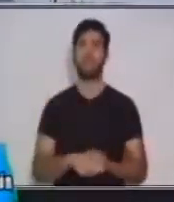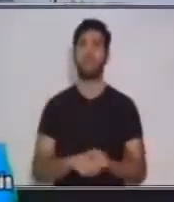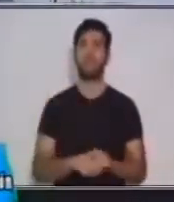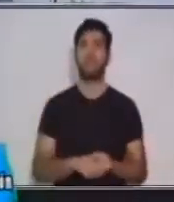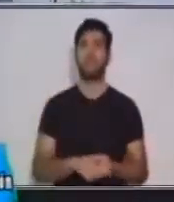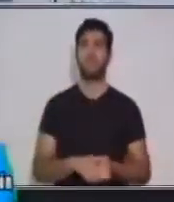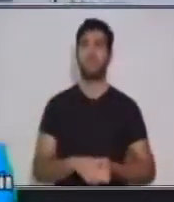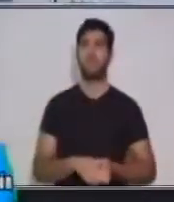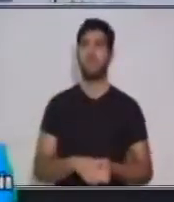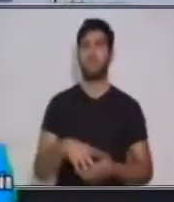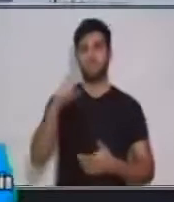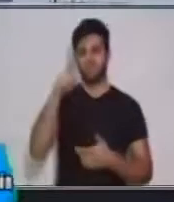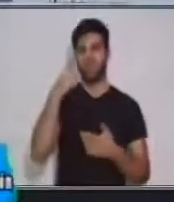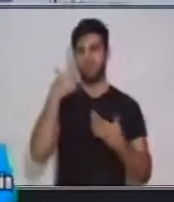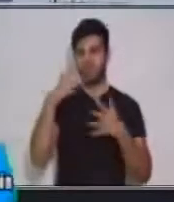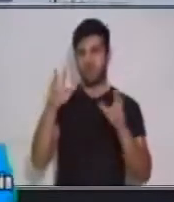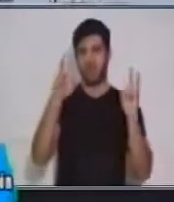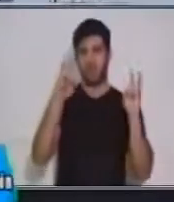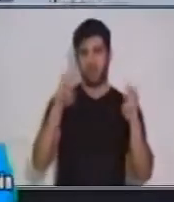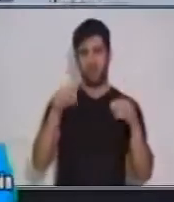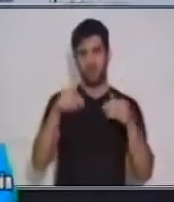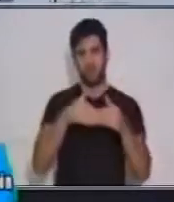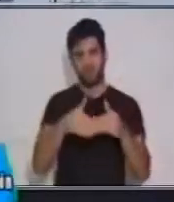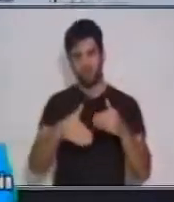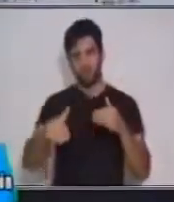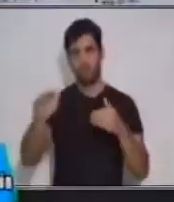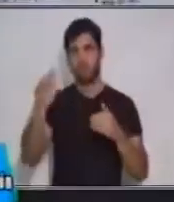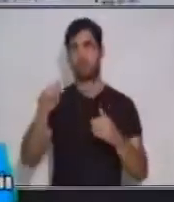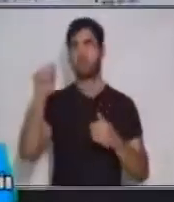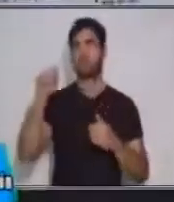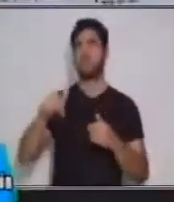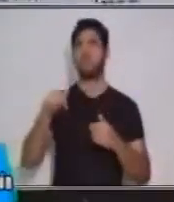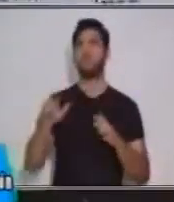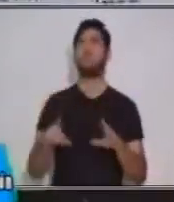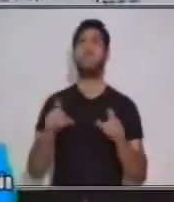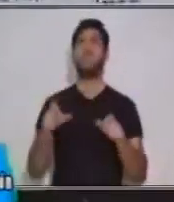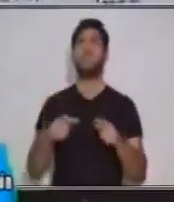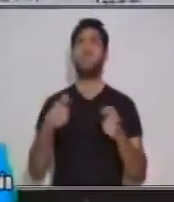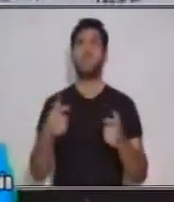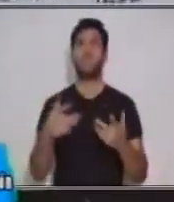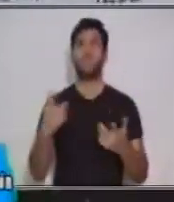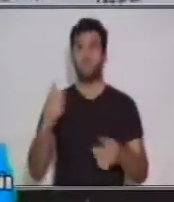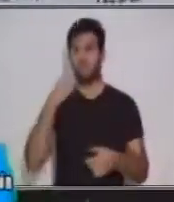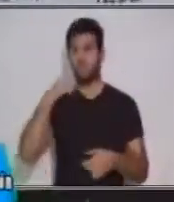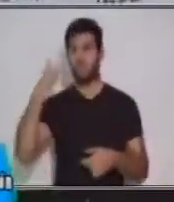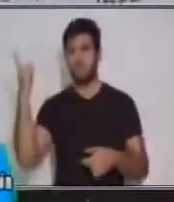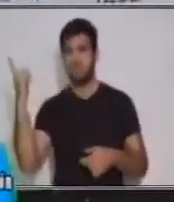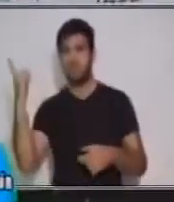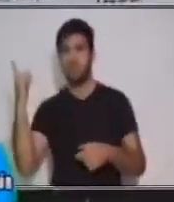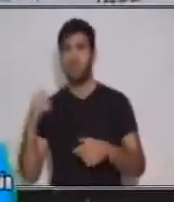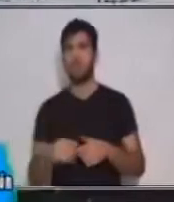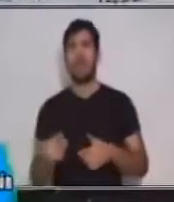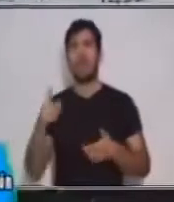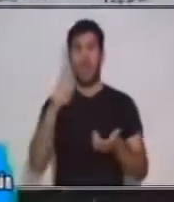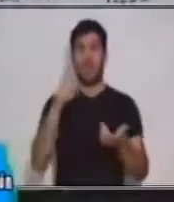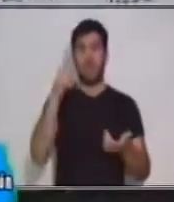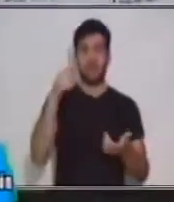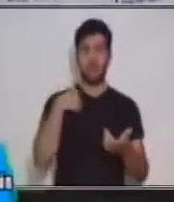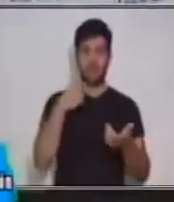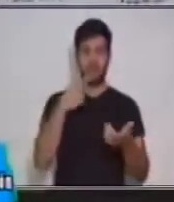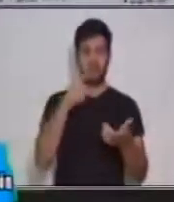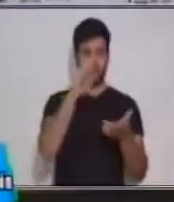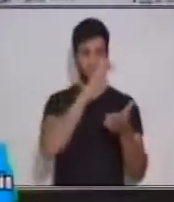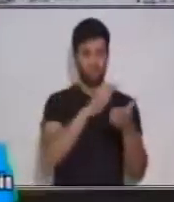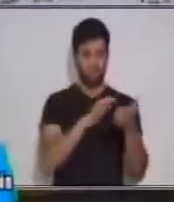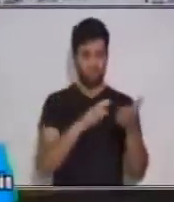y en una de ellas veremos sobre la concreción de textos. Esta es una